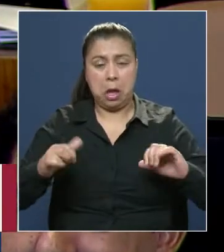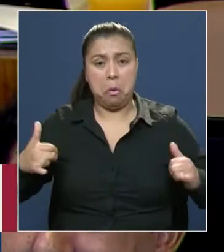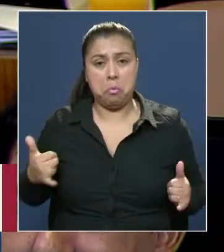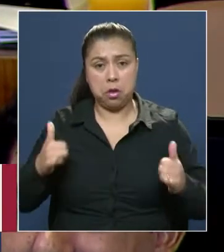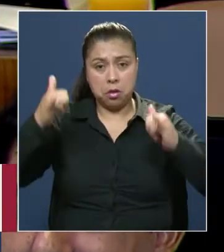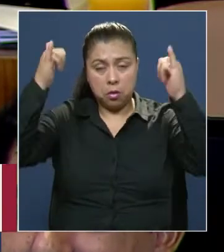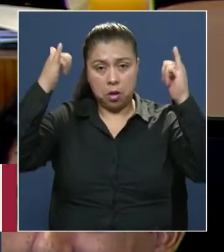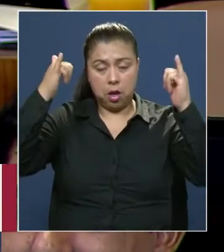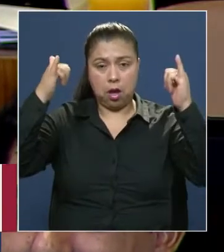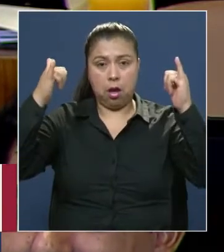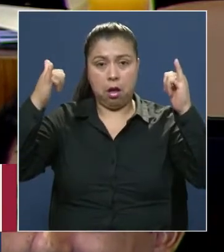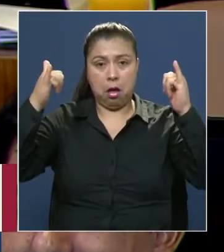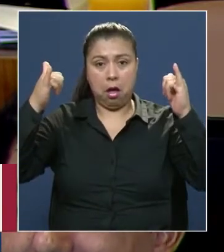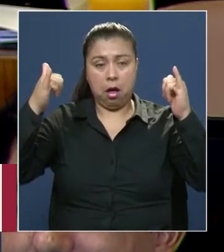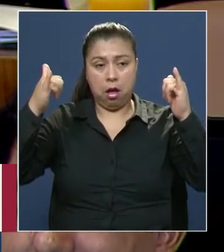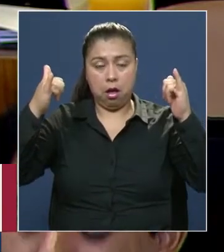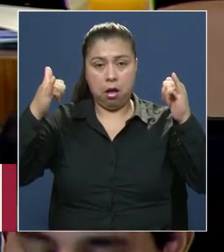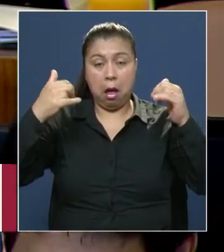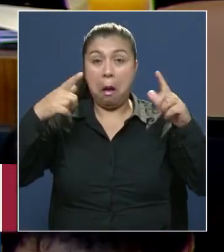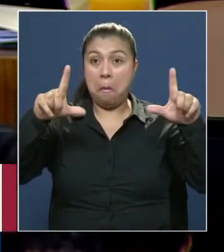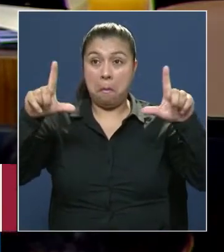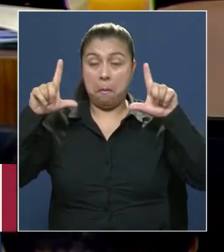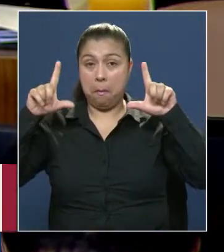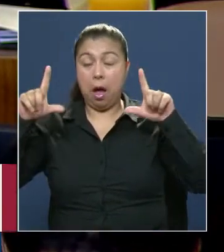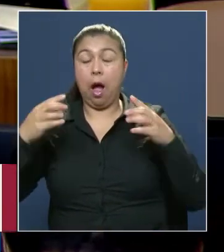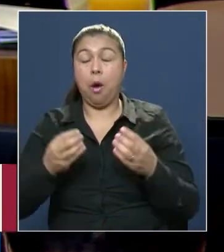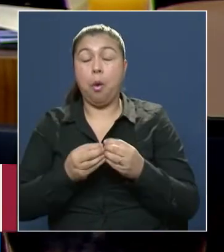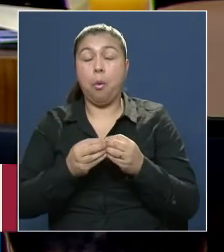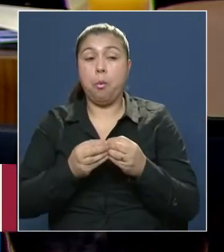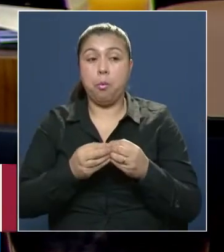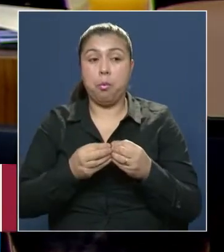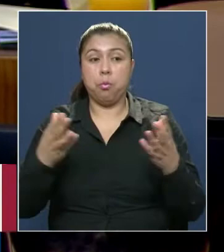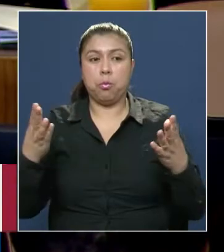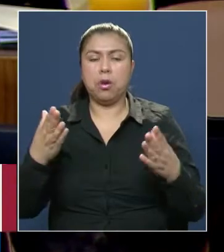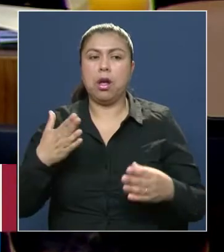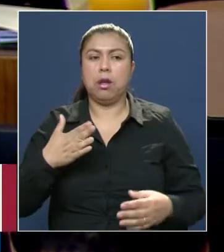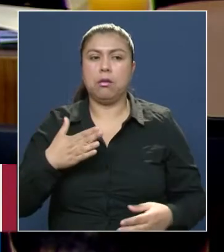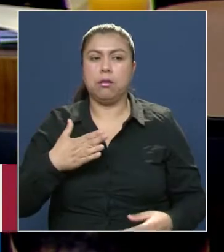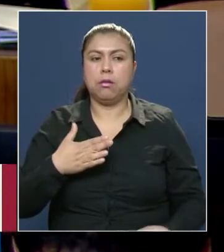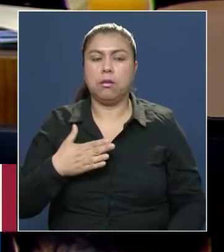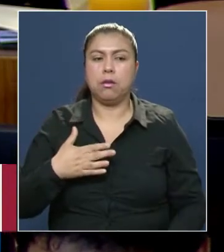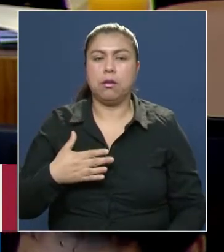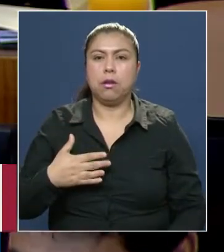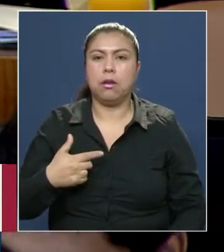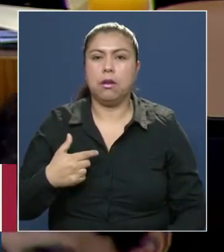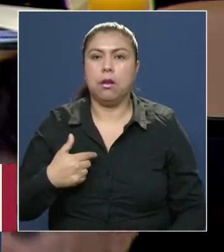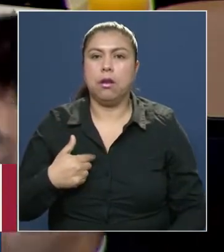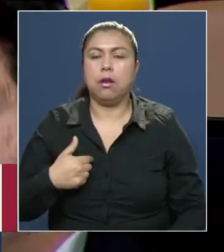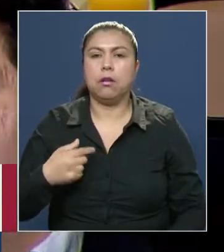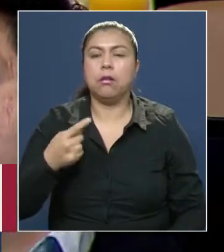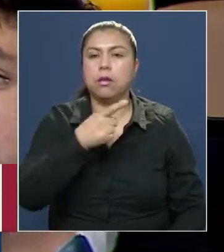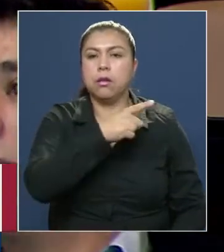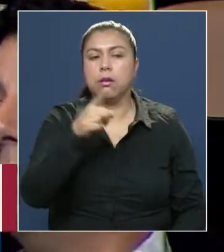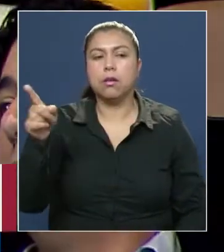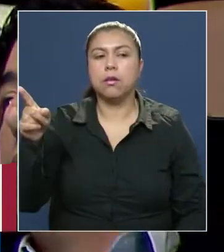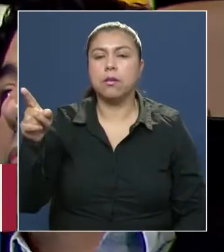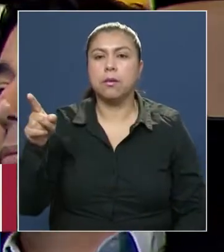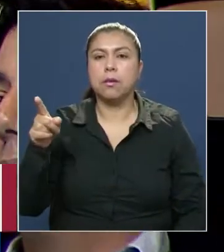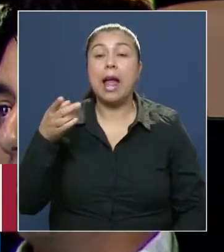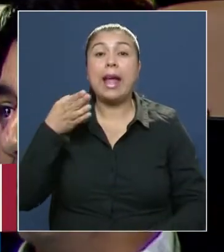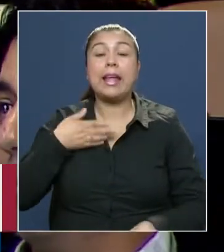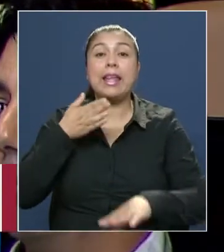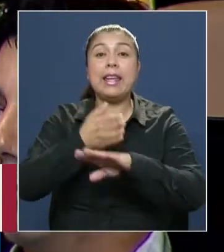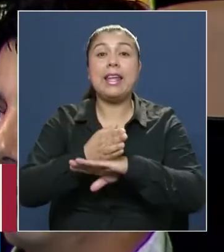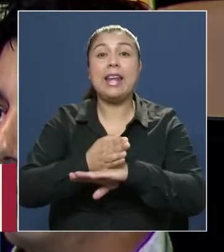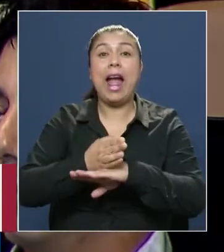popular, y ojalá que vengan muchos más, tocó durante la anterior semana distrital acudir en La